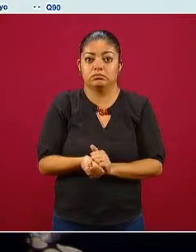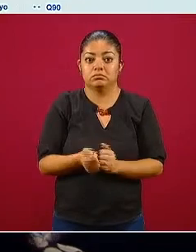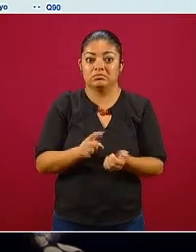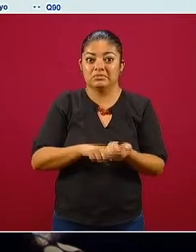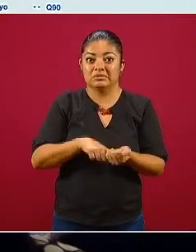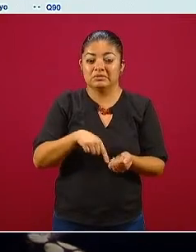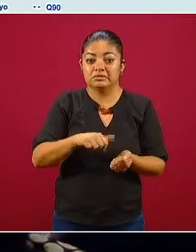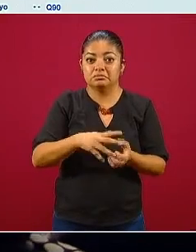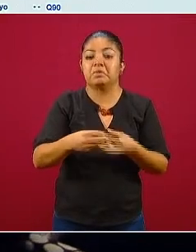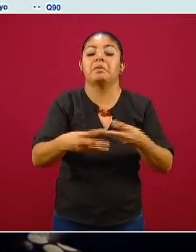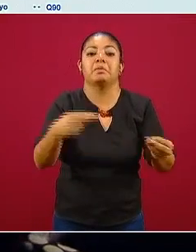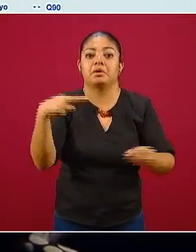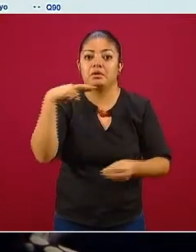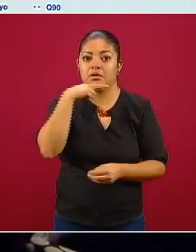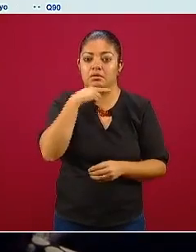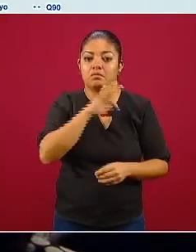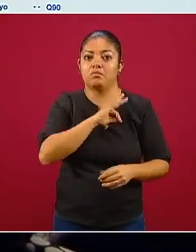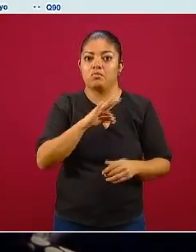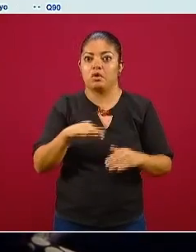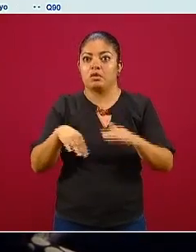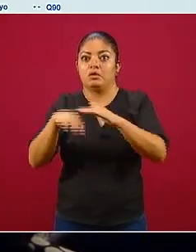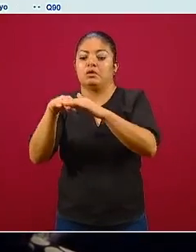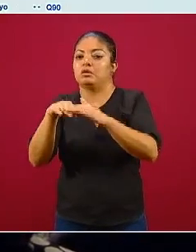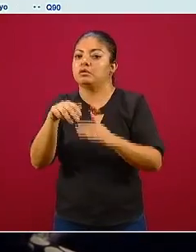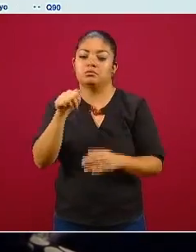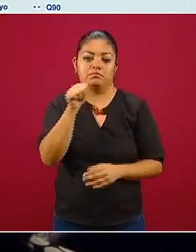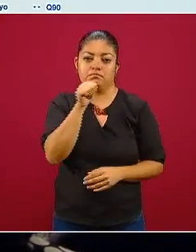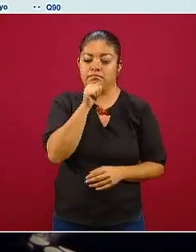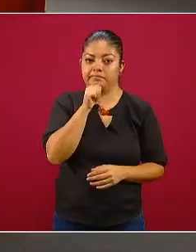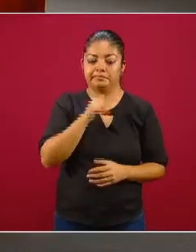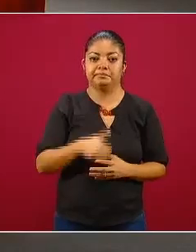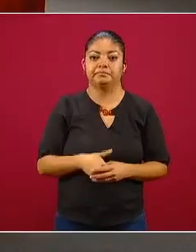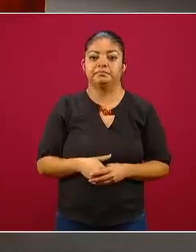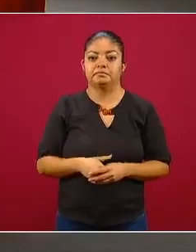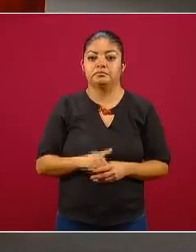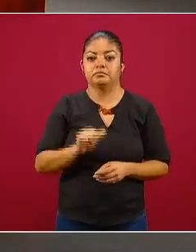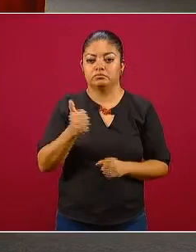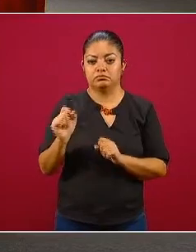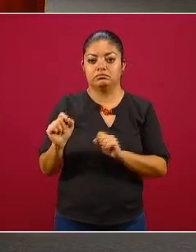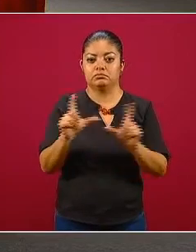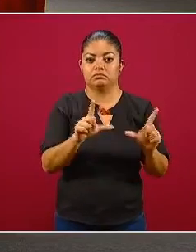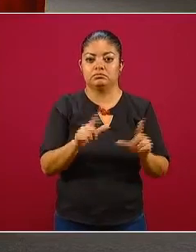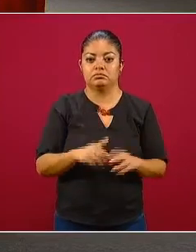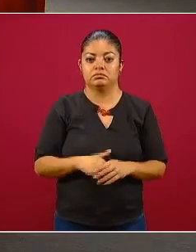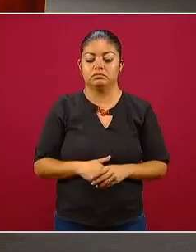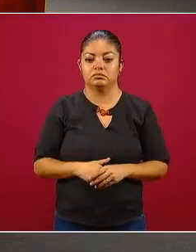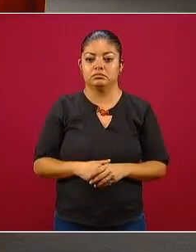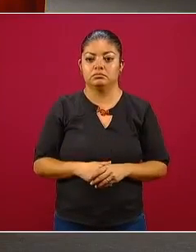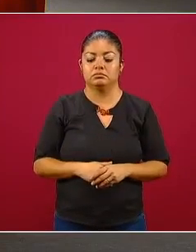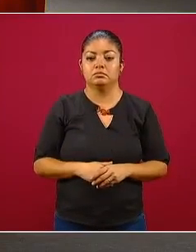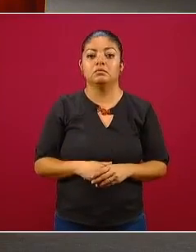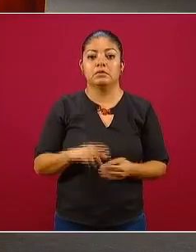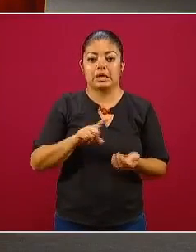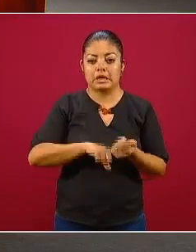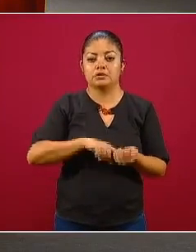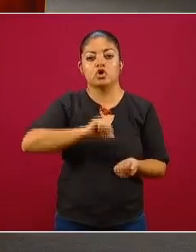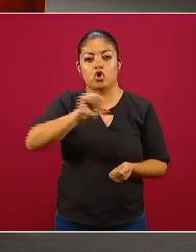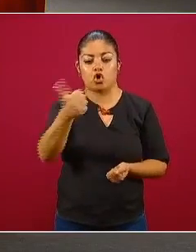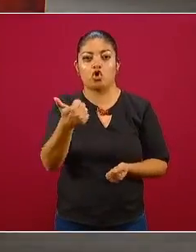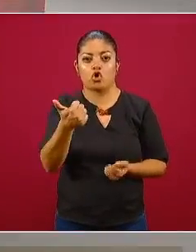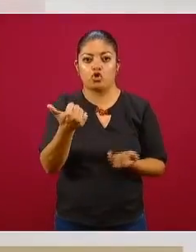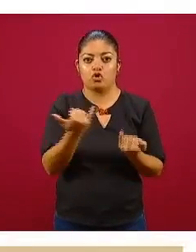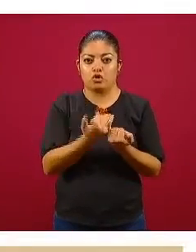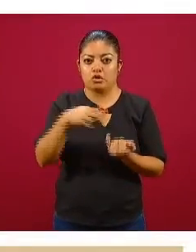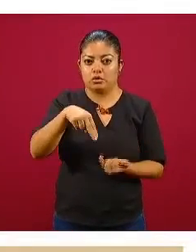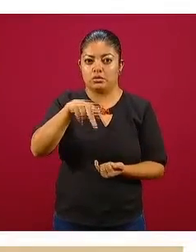transmisión continua pudiéramos llegar a ese momento la siguiente Monterrey Nuevo León pasa algo semejante es